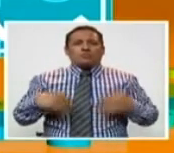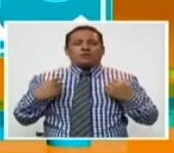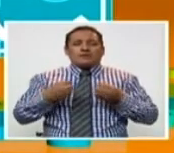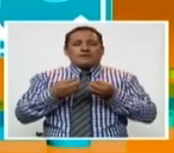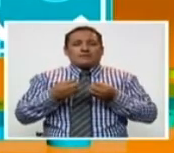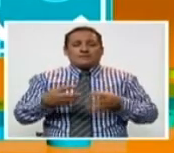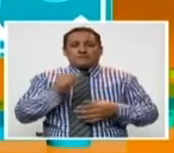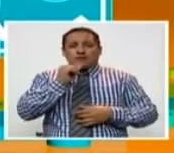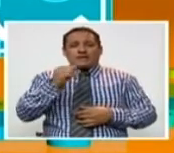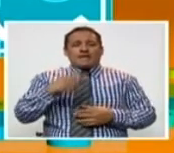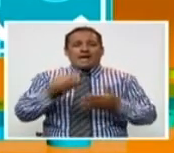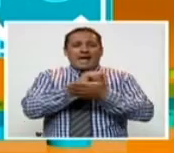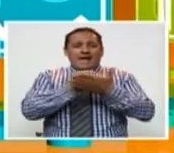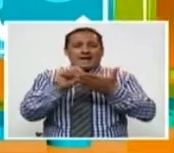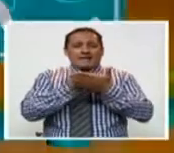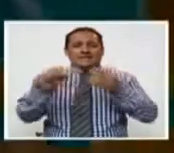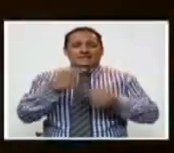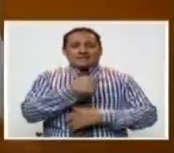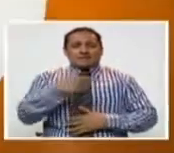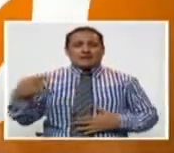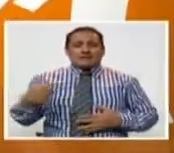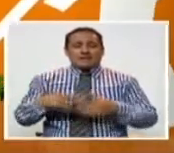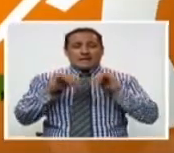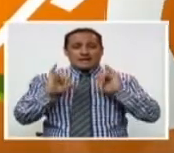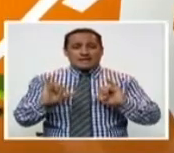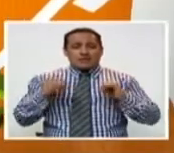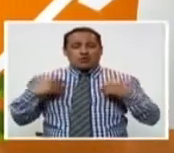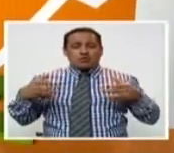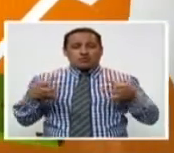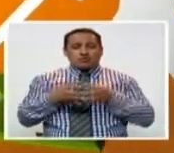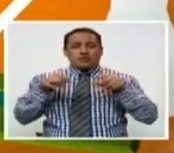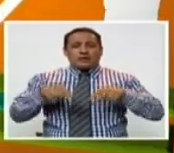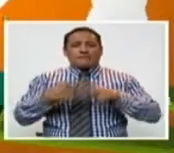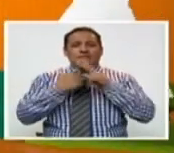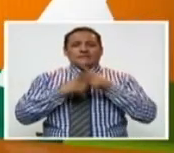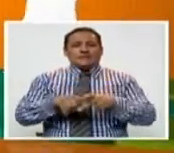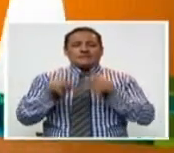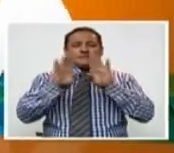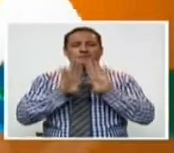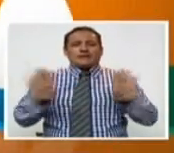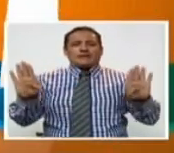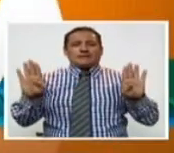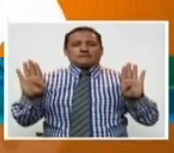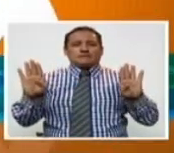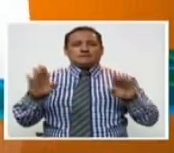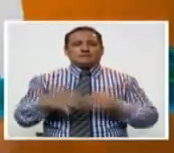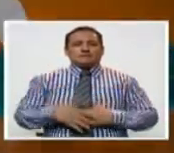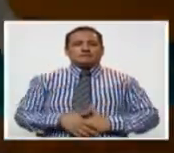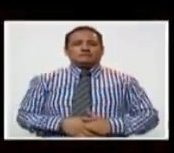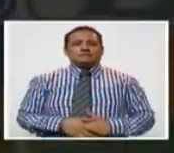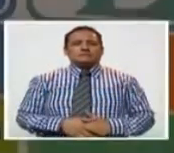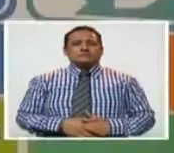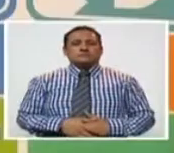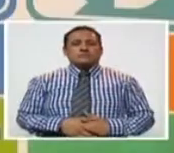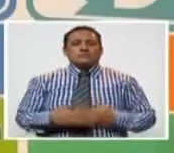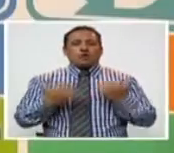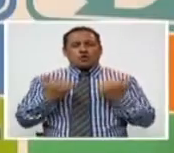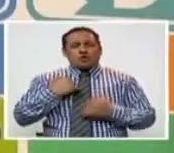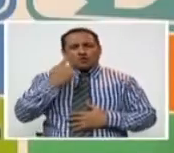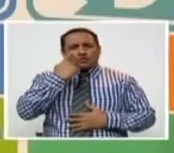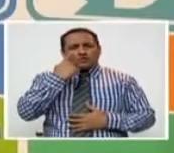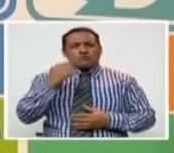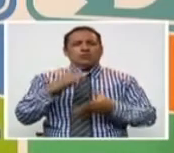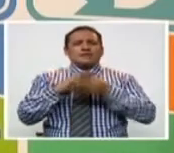faltar la agenda de la semana. Quédese con nosotros, que aquí empieza Sin Barreras. Hoy